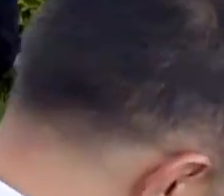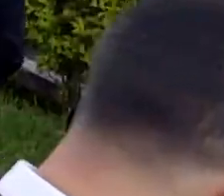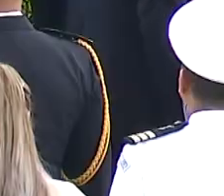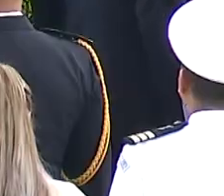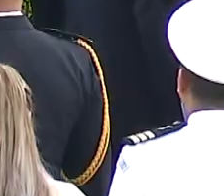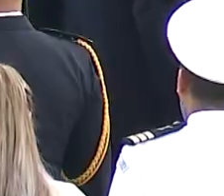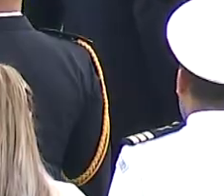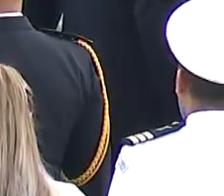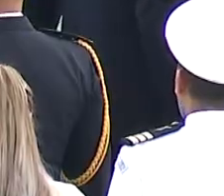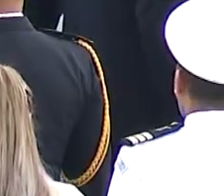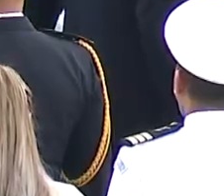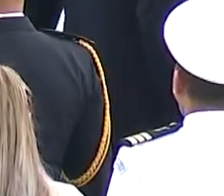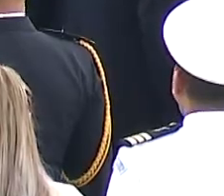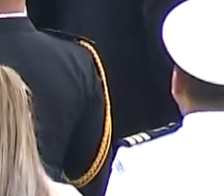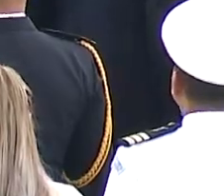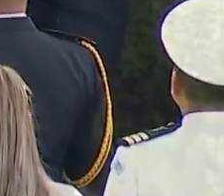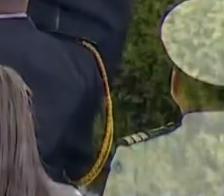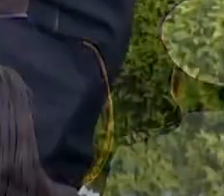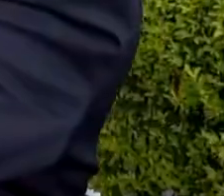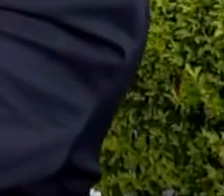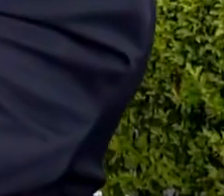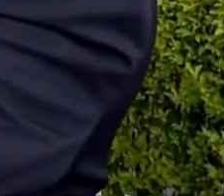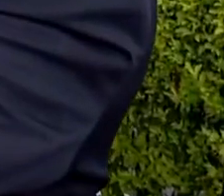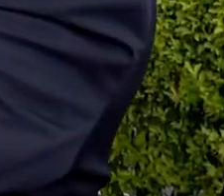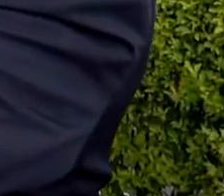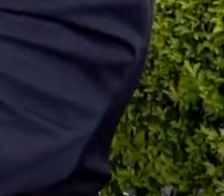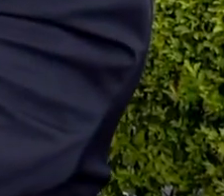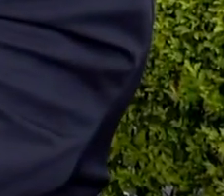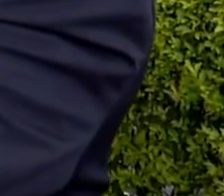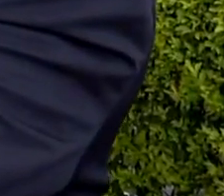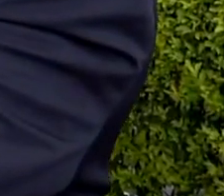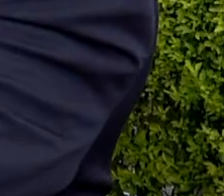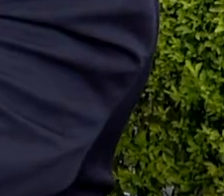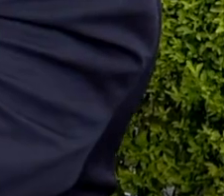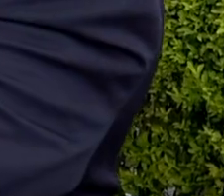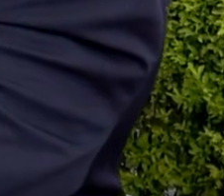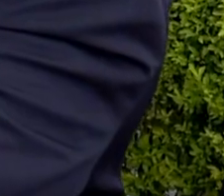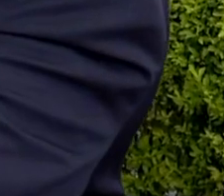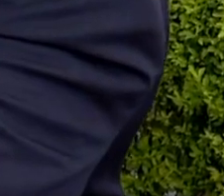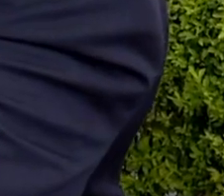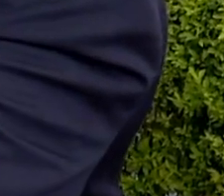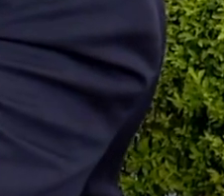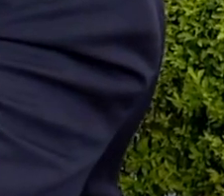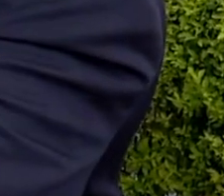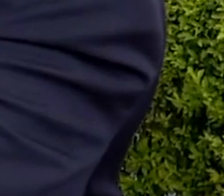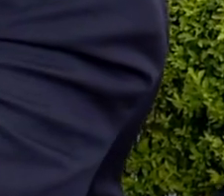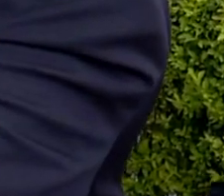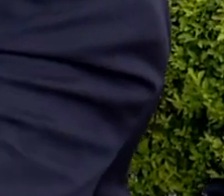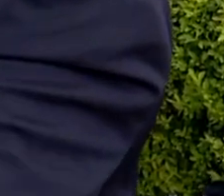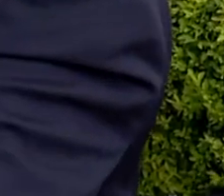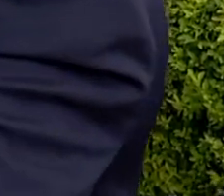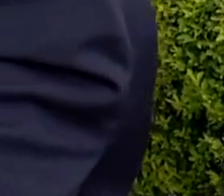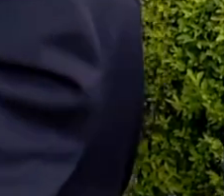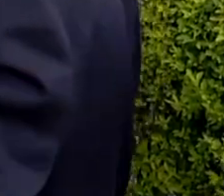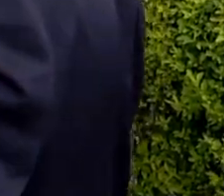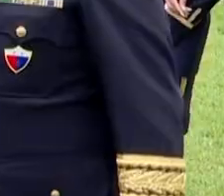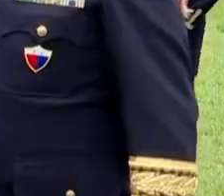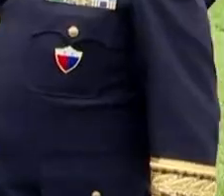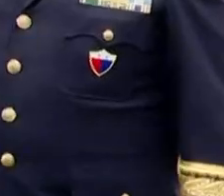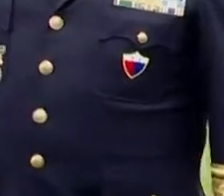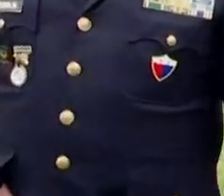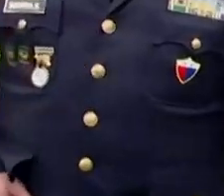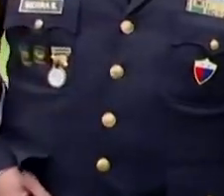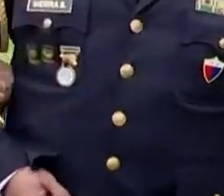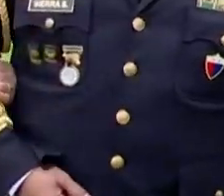26 oficiales al grado de coronel en las áreas de material de guerra, caballería, intendencia, infantería,